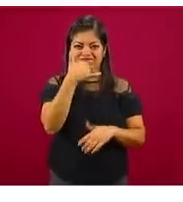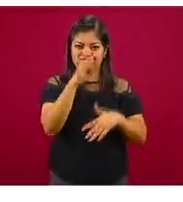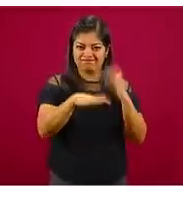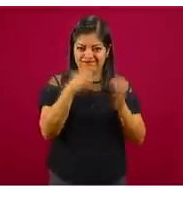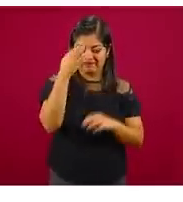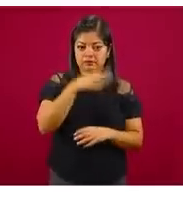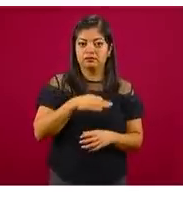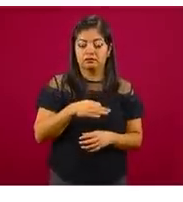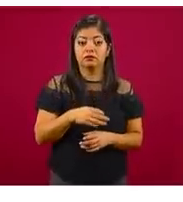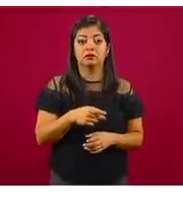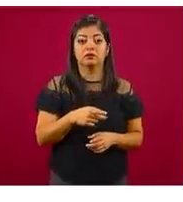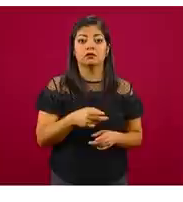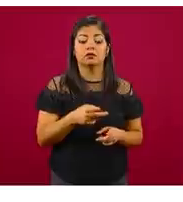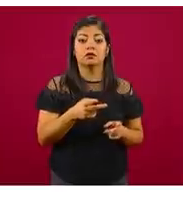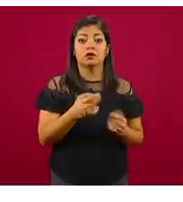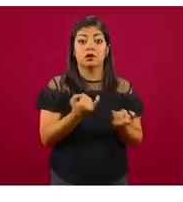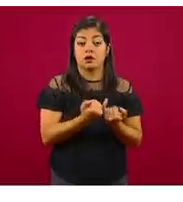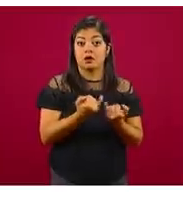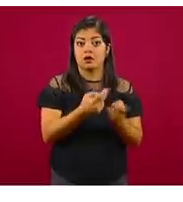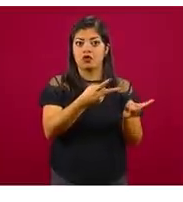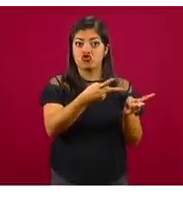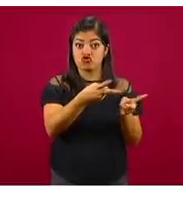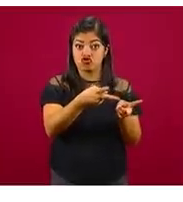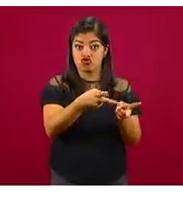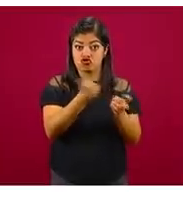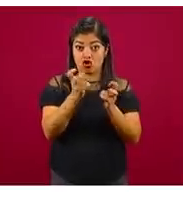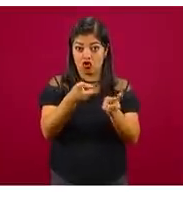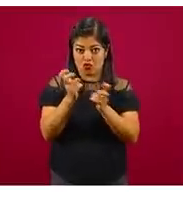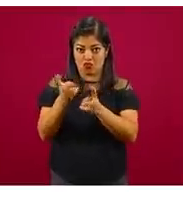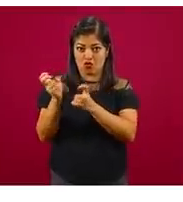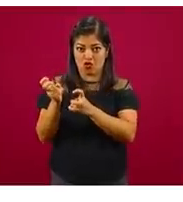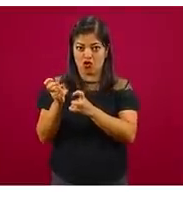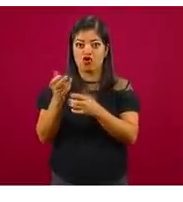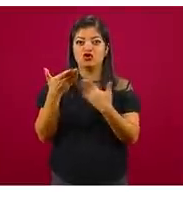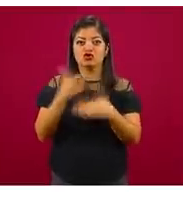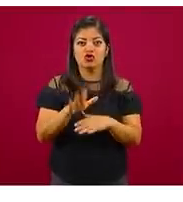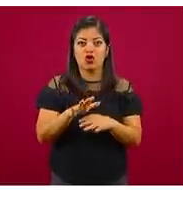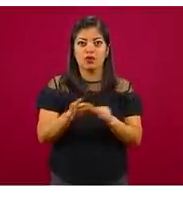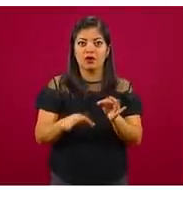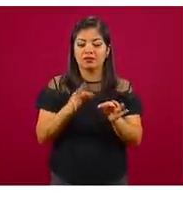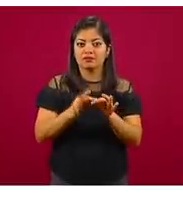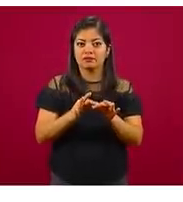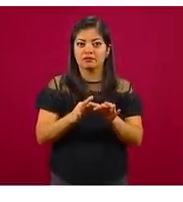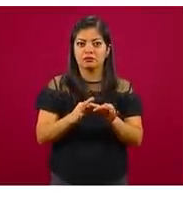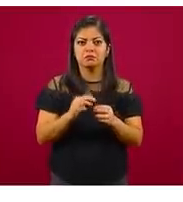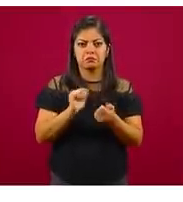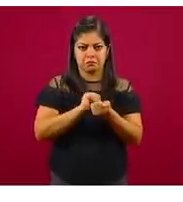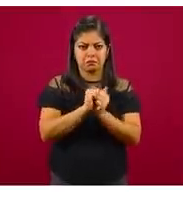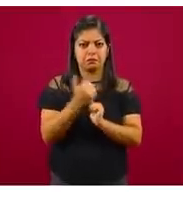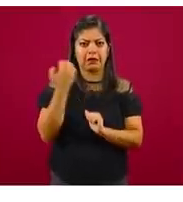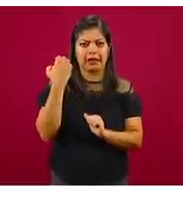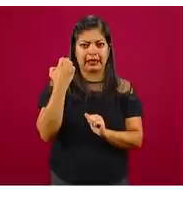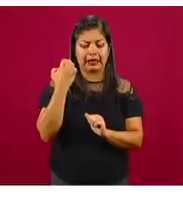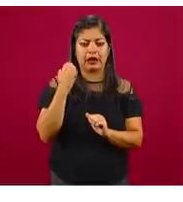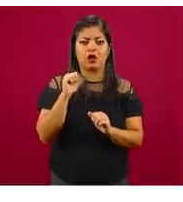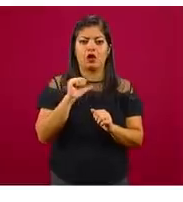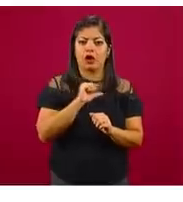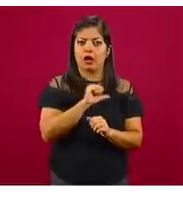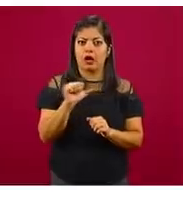El robo total, aquí hay una baja sensible de enero a junio,